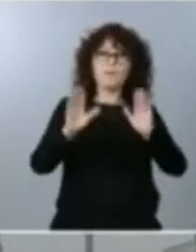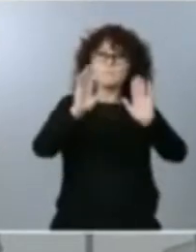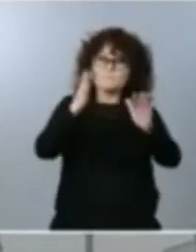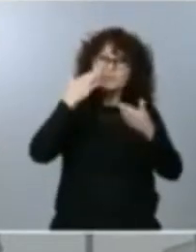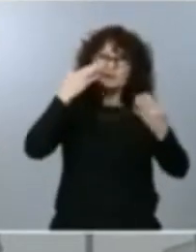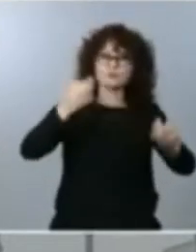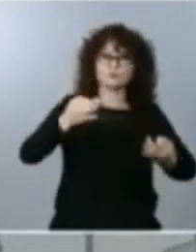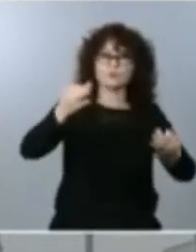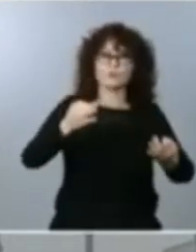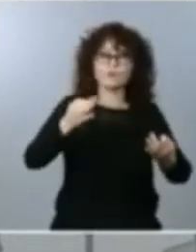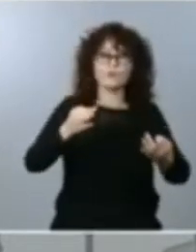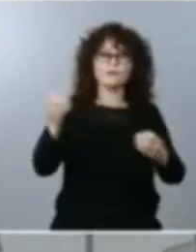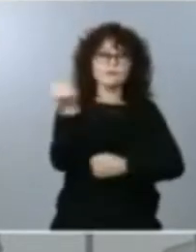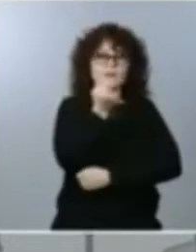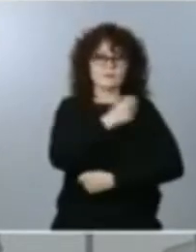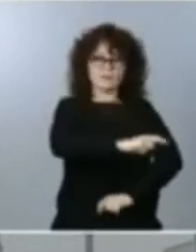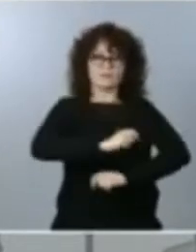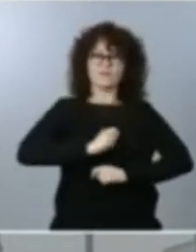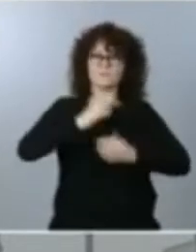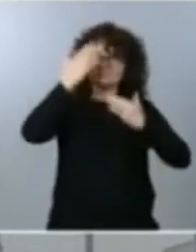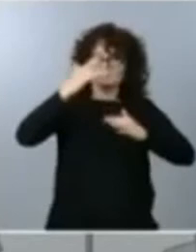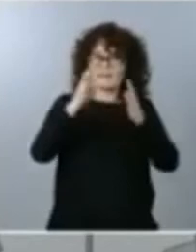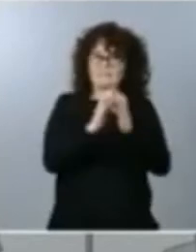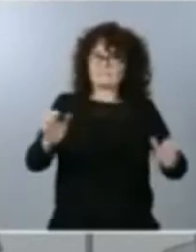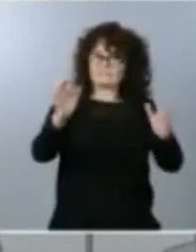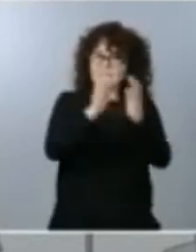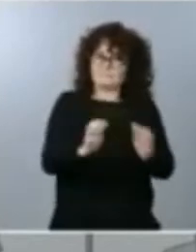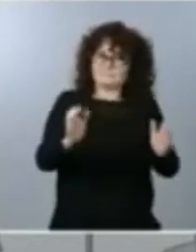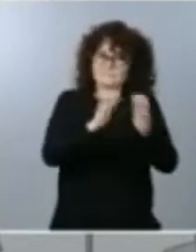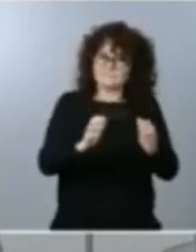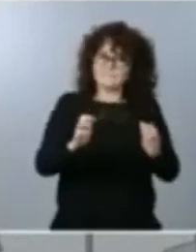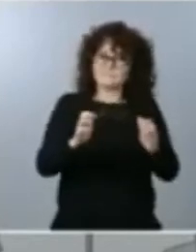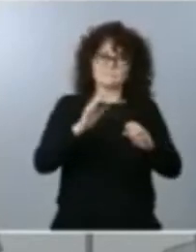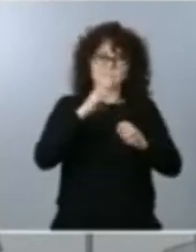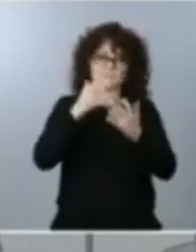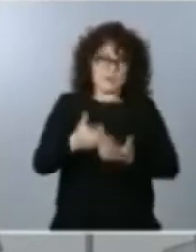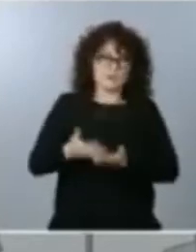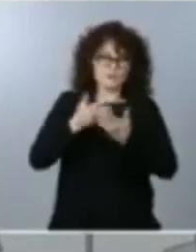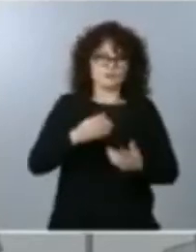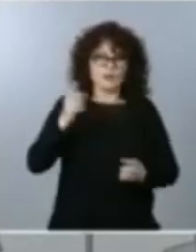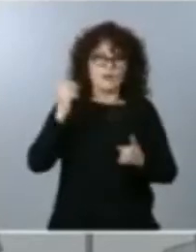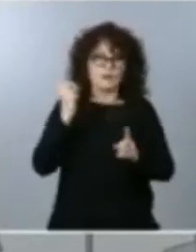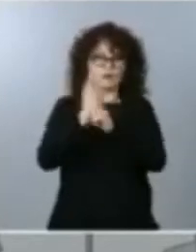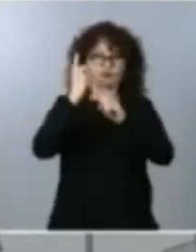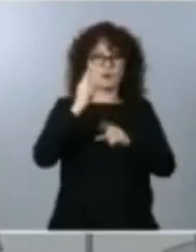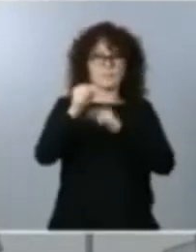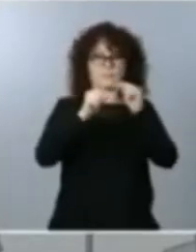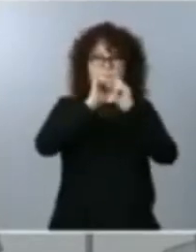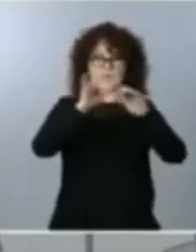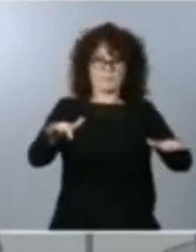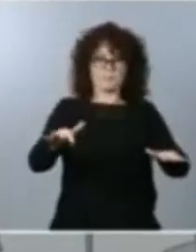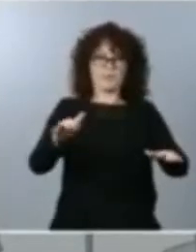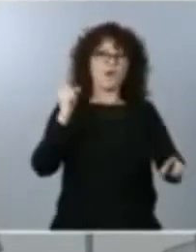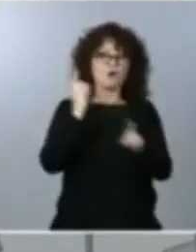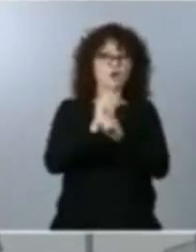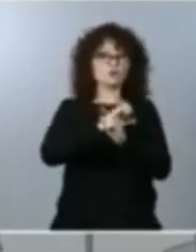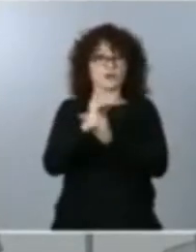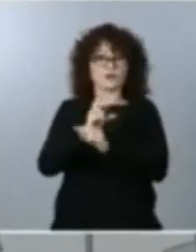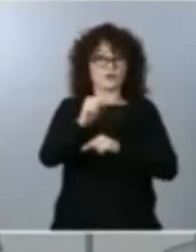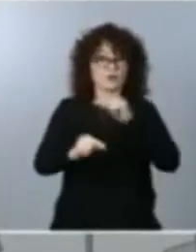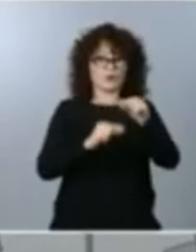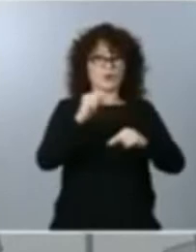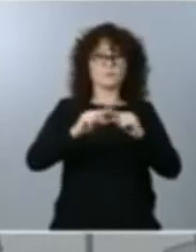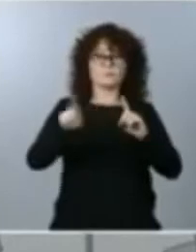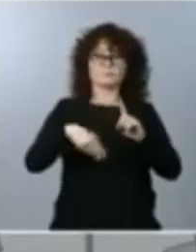llena de esperanza hacia el final de esta larga lucha contra la pandemia, contra el COVID-19 y la recuperación progresiva de nuestras